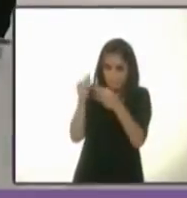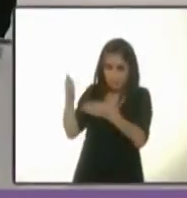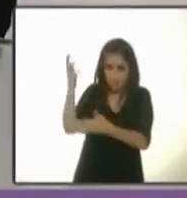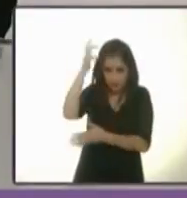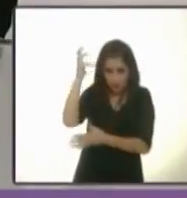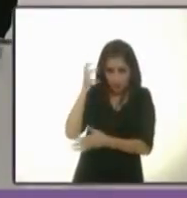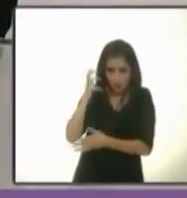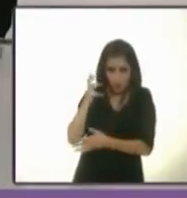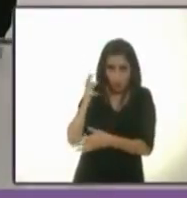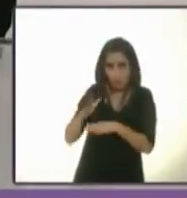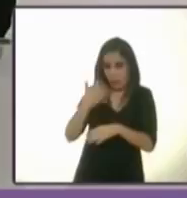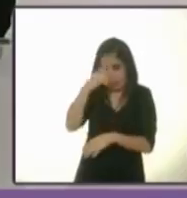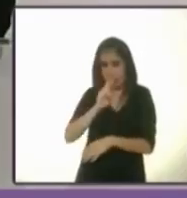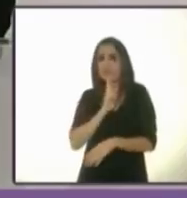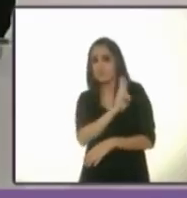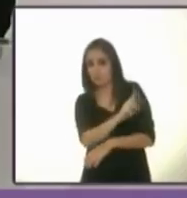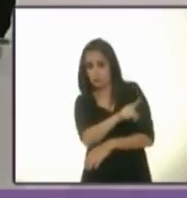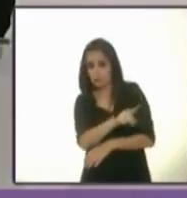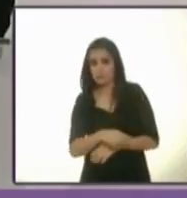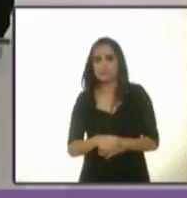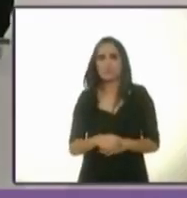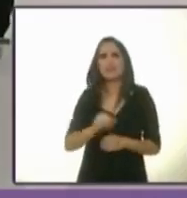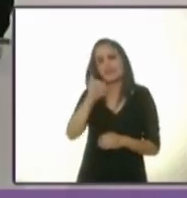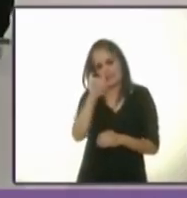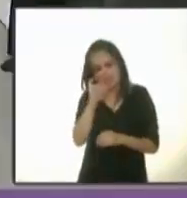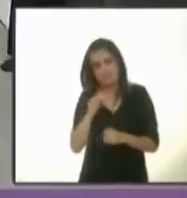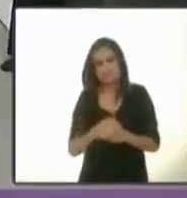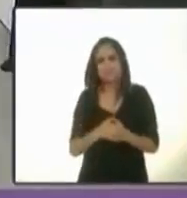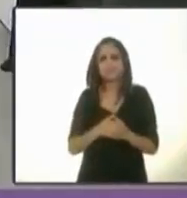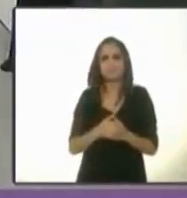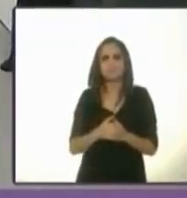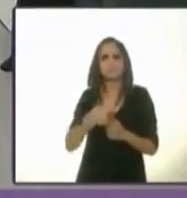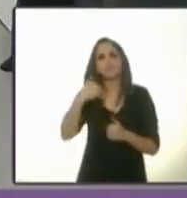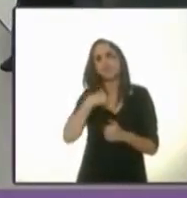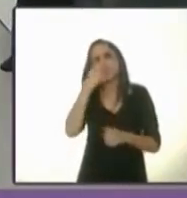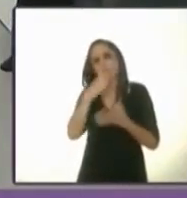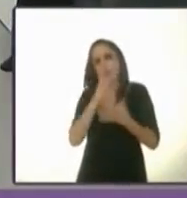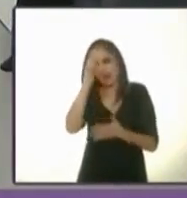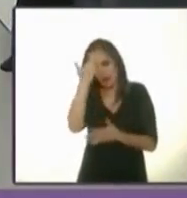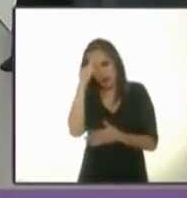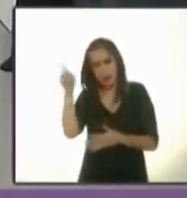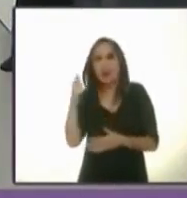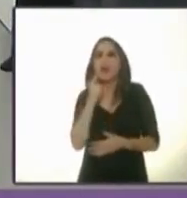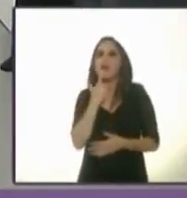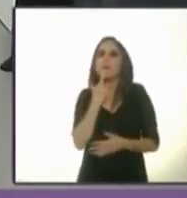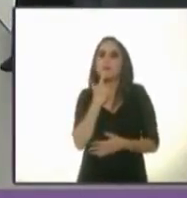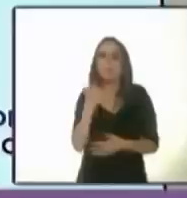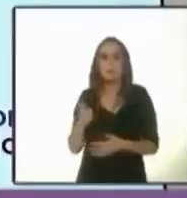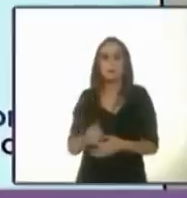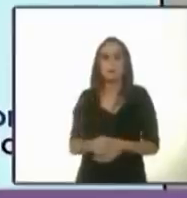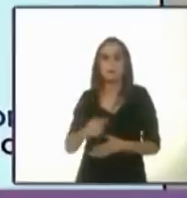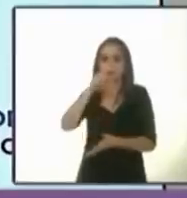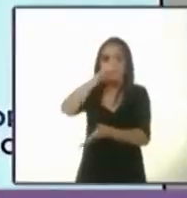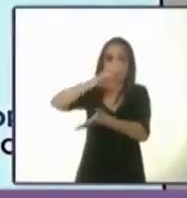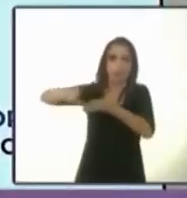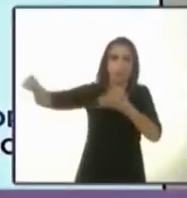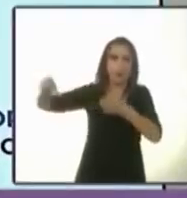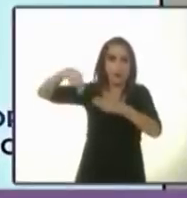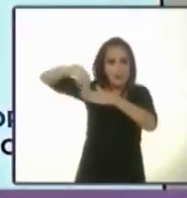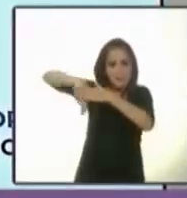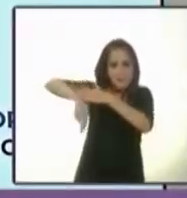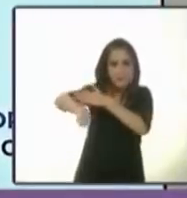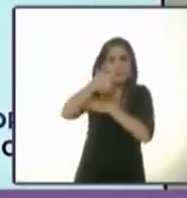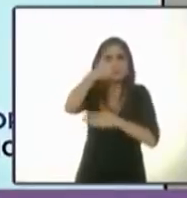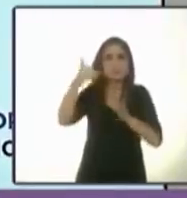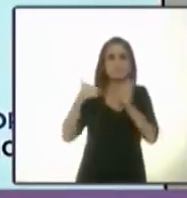Sheinbaum, por la alusión. Sí. Primero nada más recordar que Andrés Manuel hizo una compra de vagones del metro de